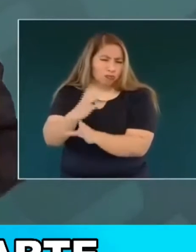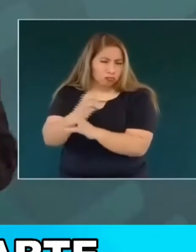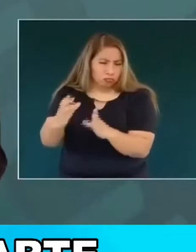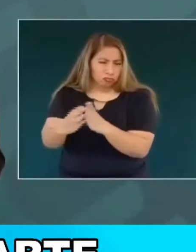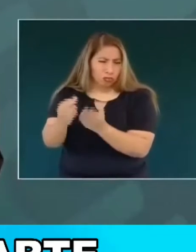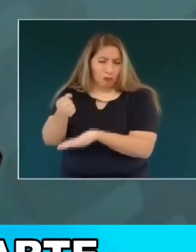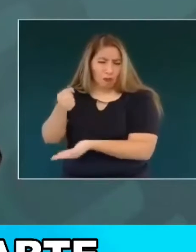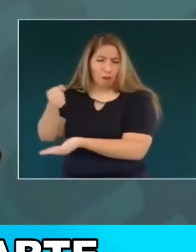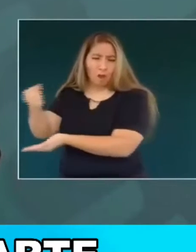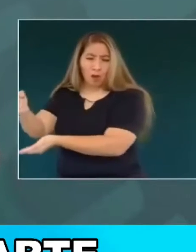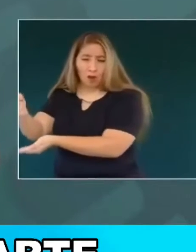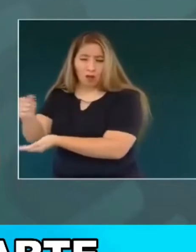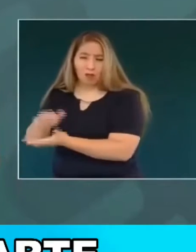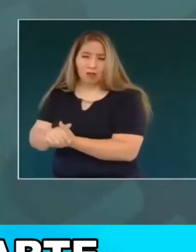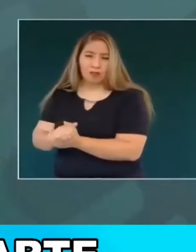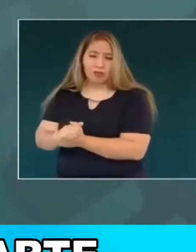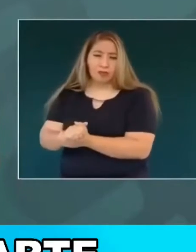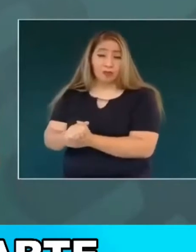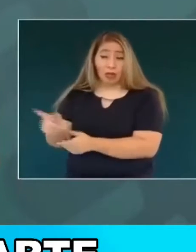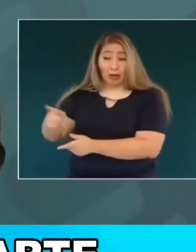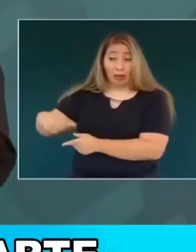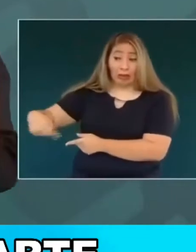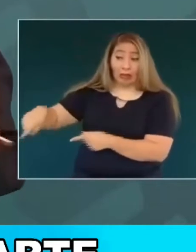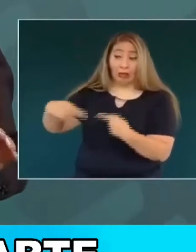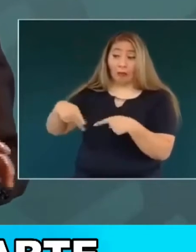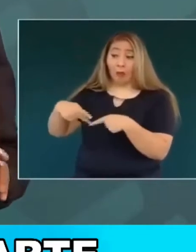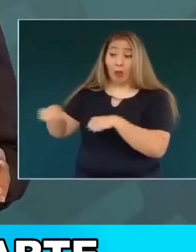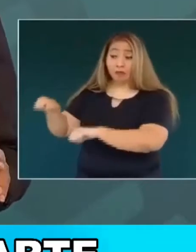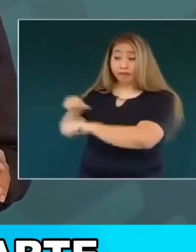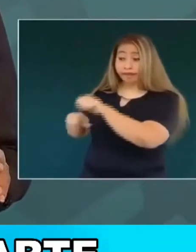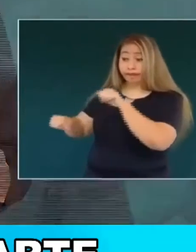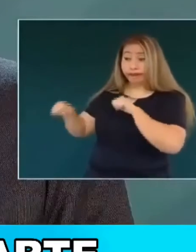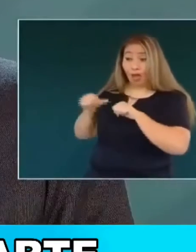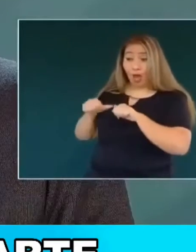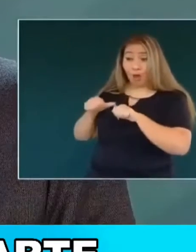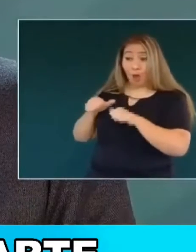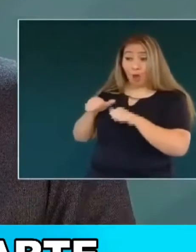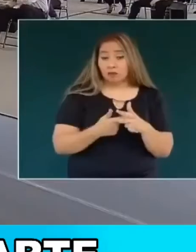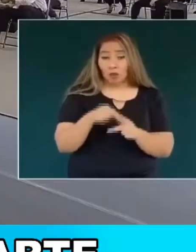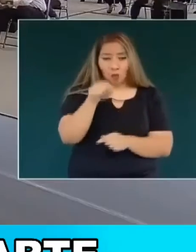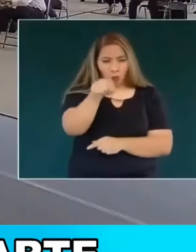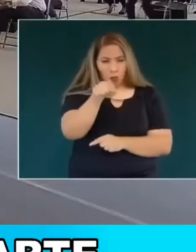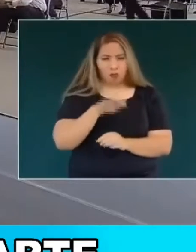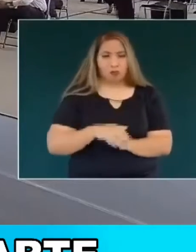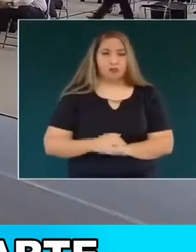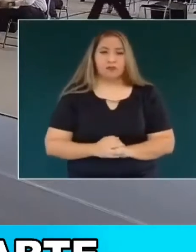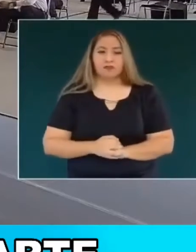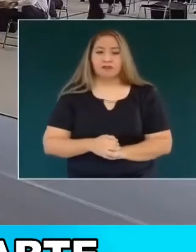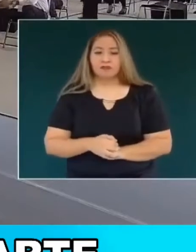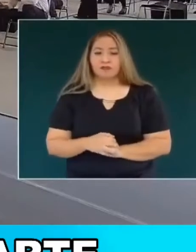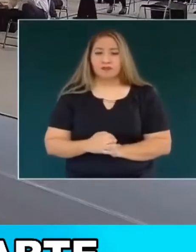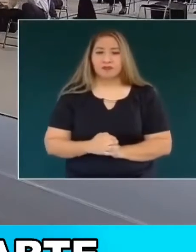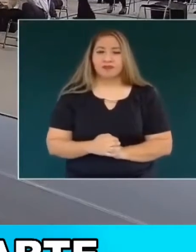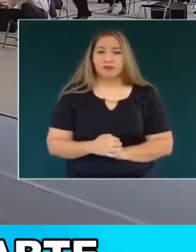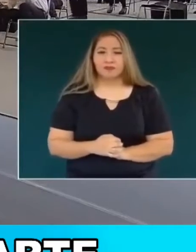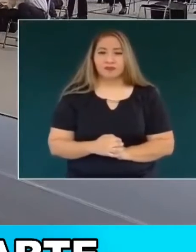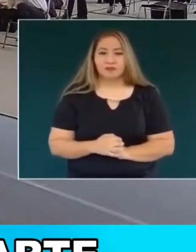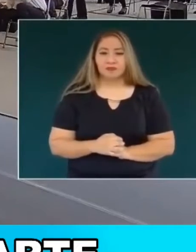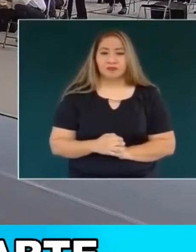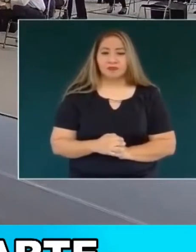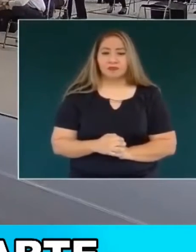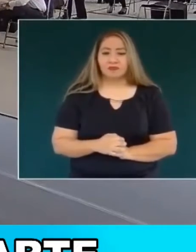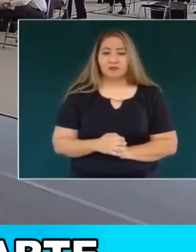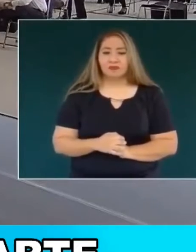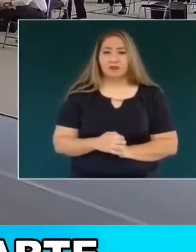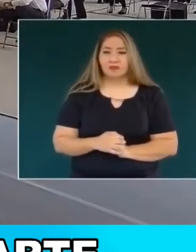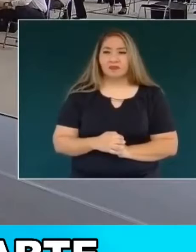pedir perdón por el caso de la matanza de los chinos aquí en el país. Así es que, si te gustó esta información, te invito para que la compartas, para seguir